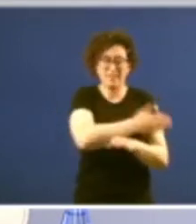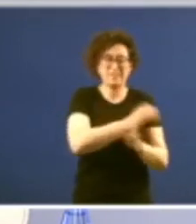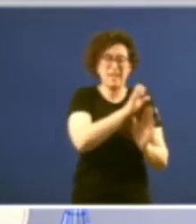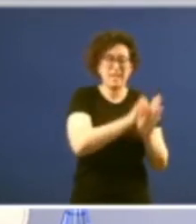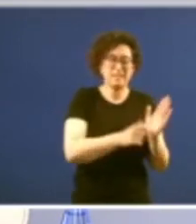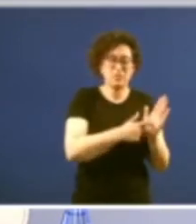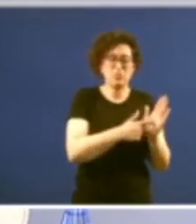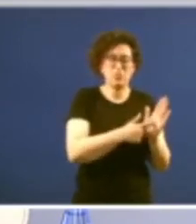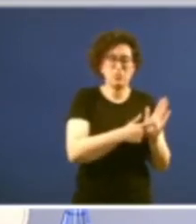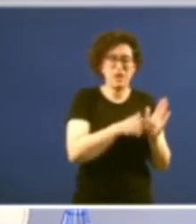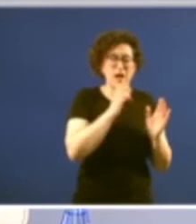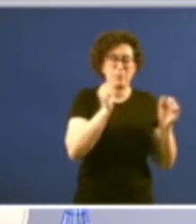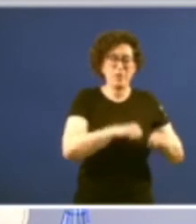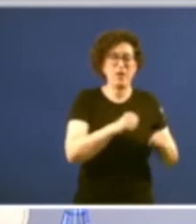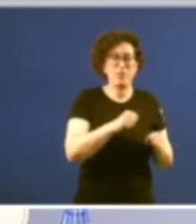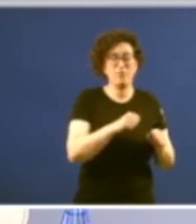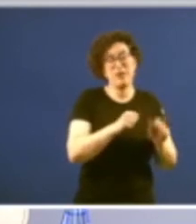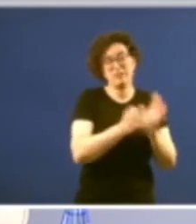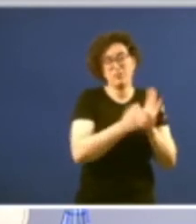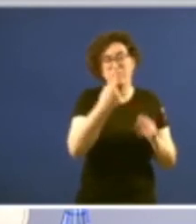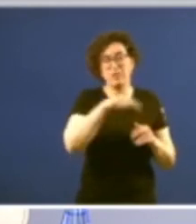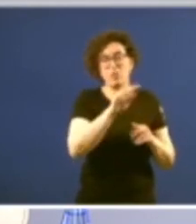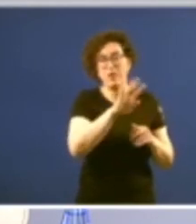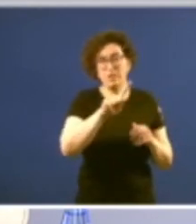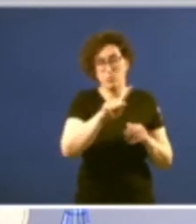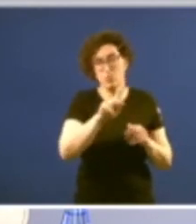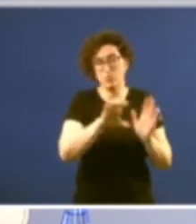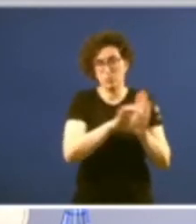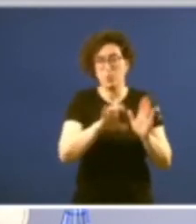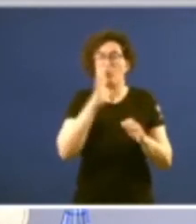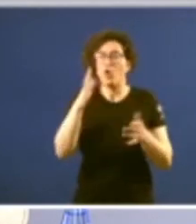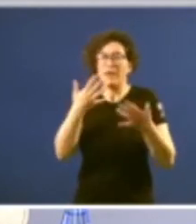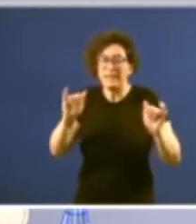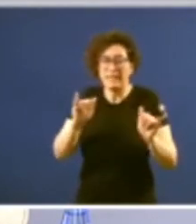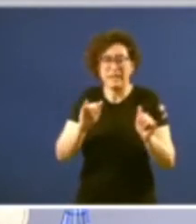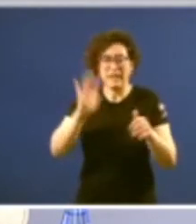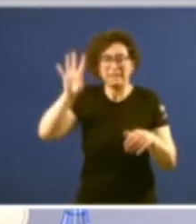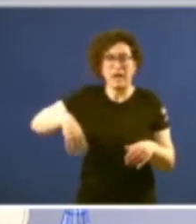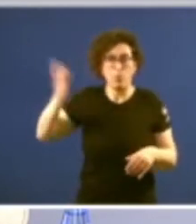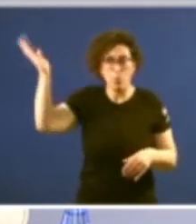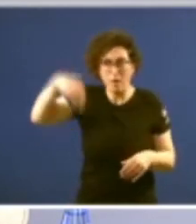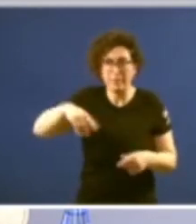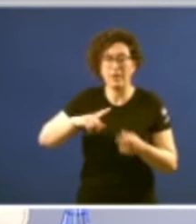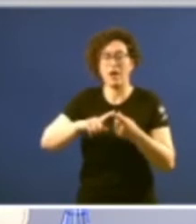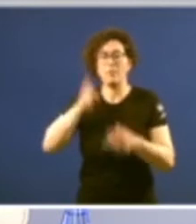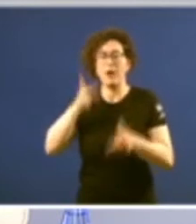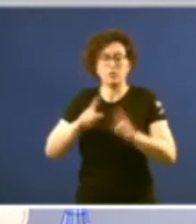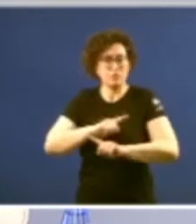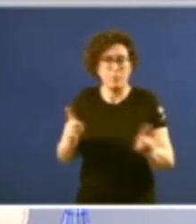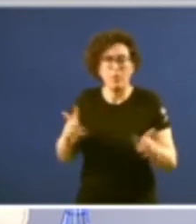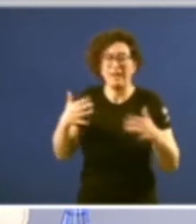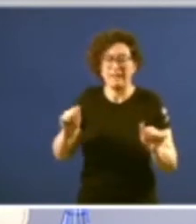vía do artigo 151 da Constitución pois non figuraba nin no catalán nin no vasco ni